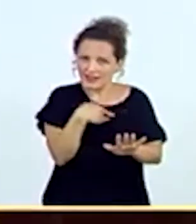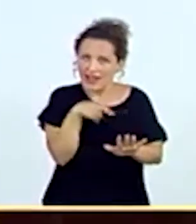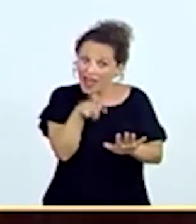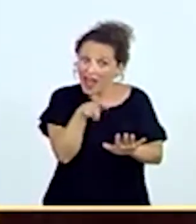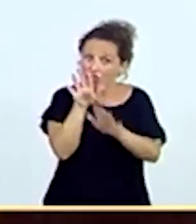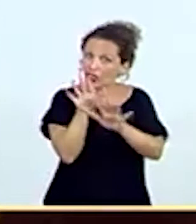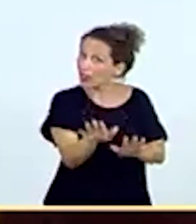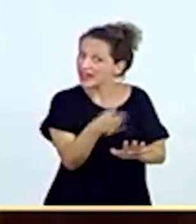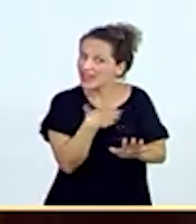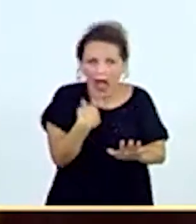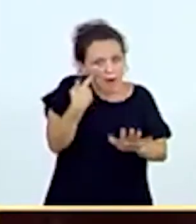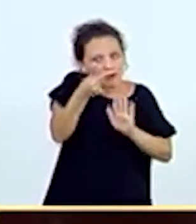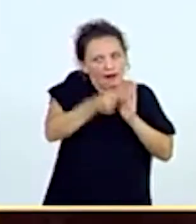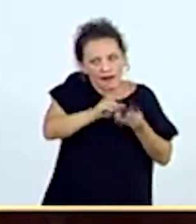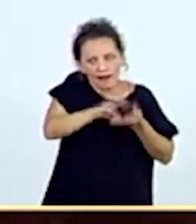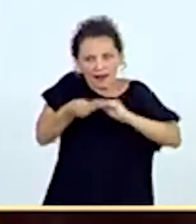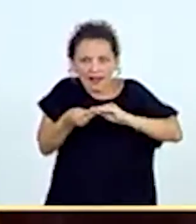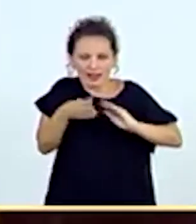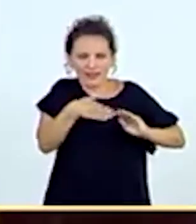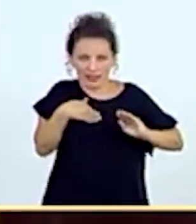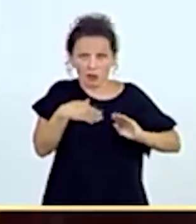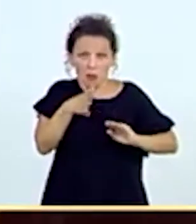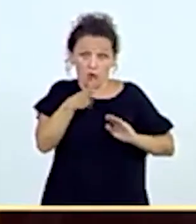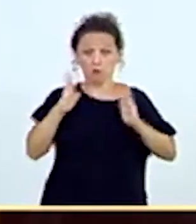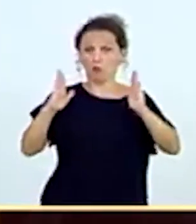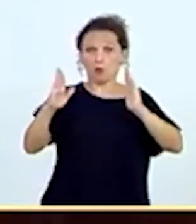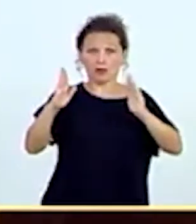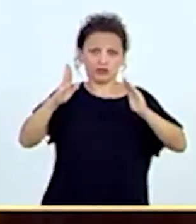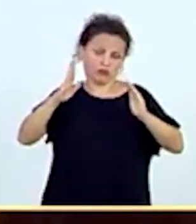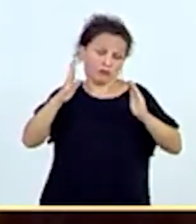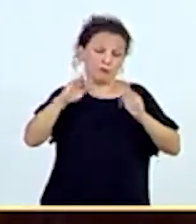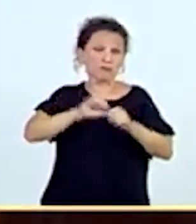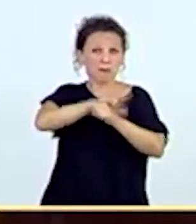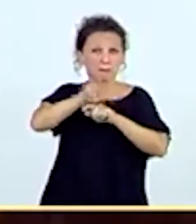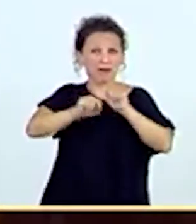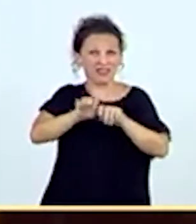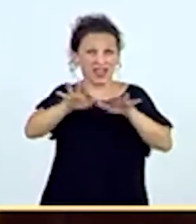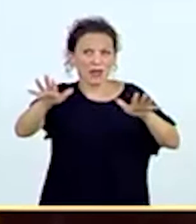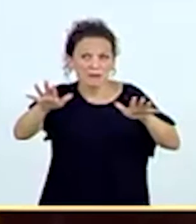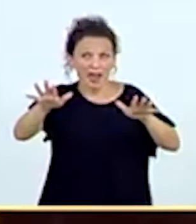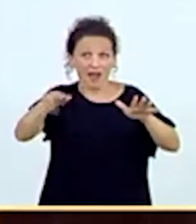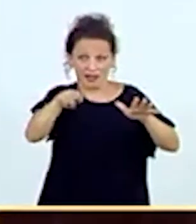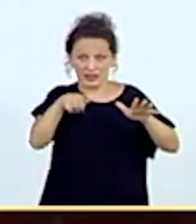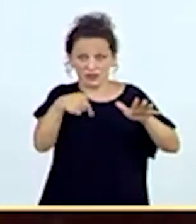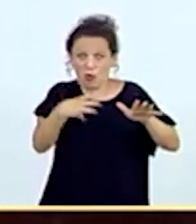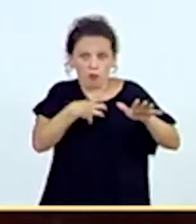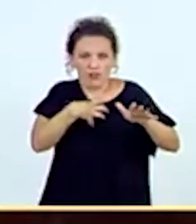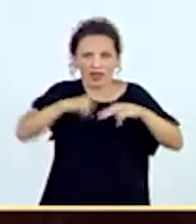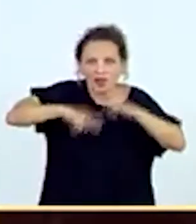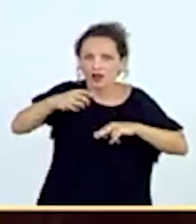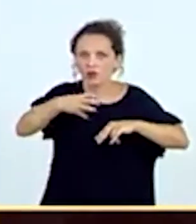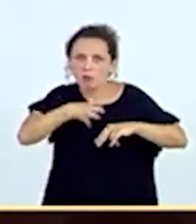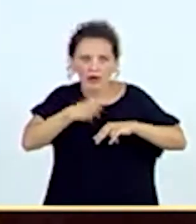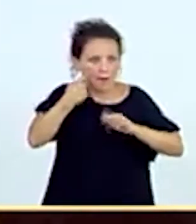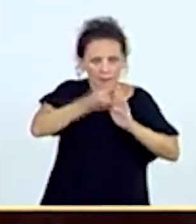en los meses de la pandemia fue imposible completar esos trabajos de campo. Y, por lo tanto, para que no decayera precisamente la evaluación y